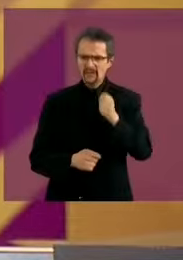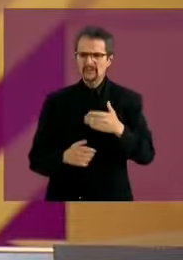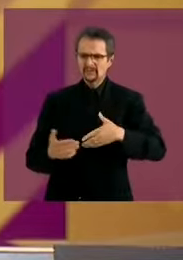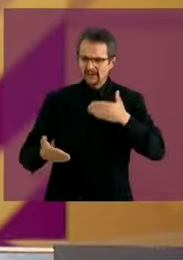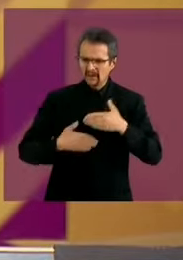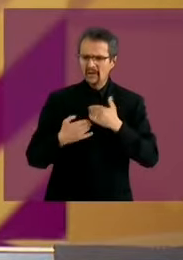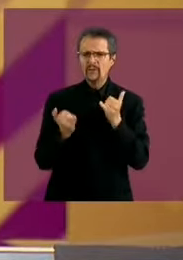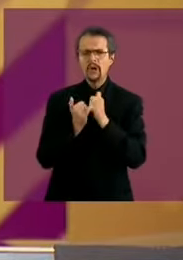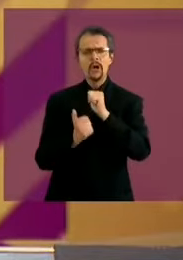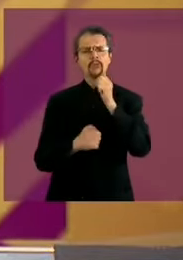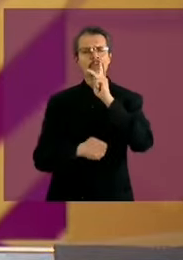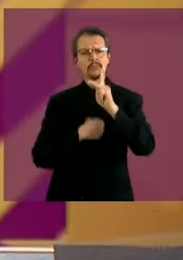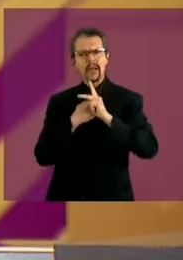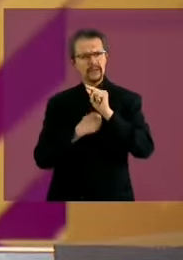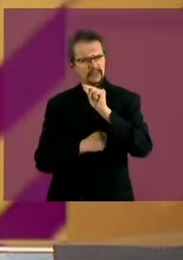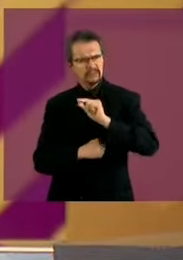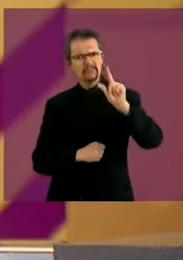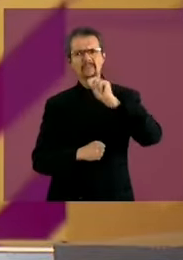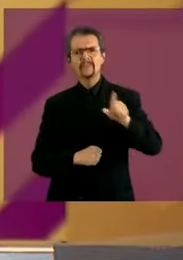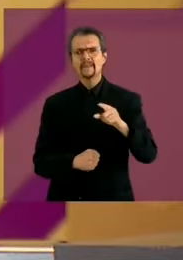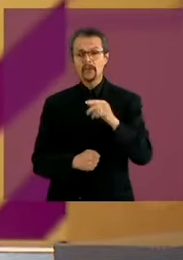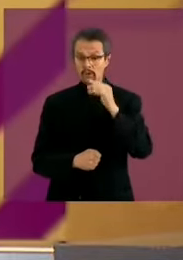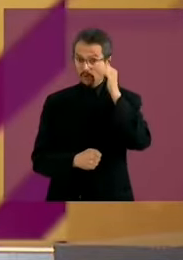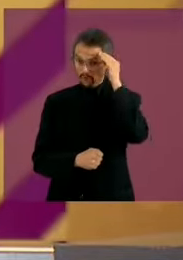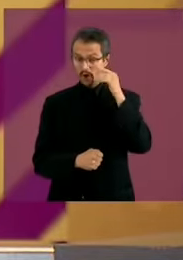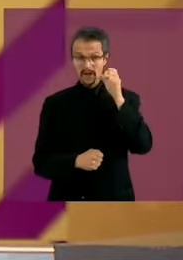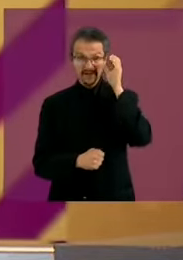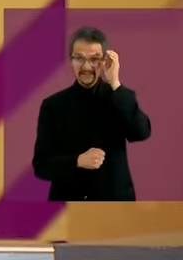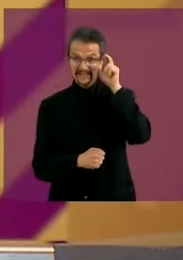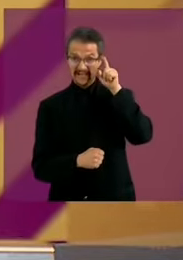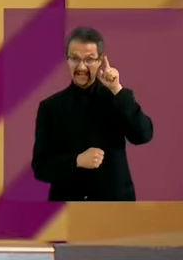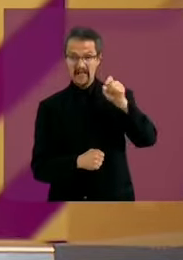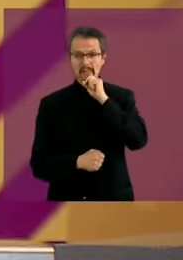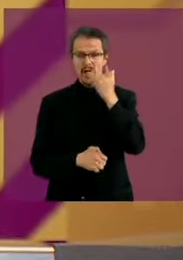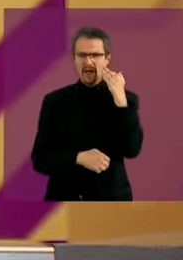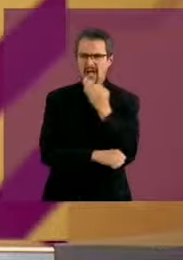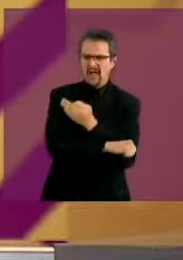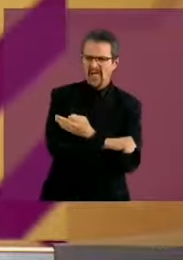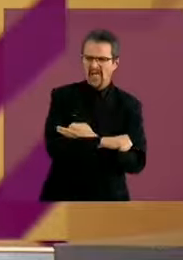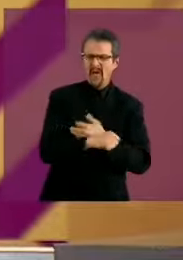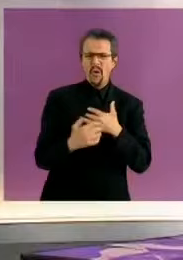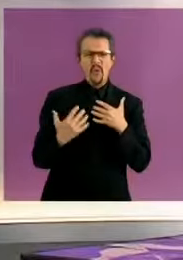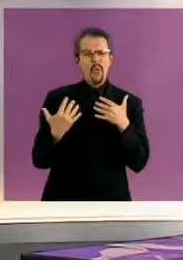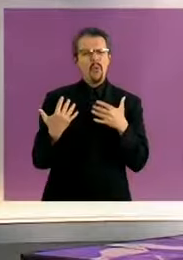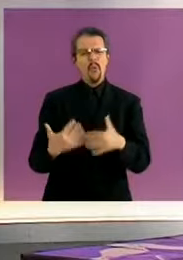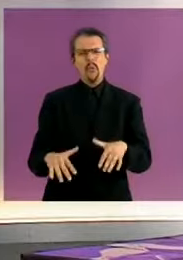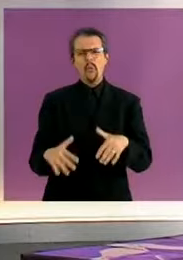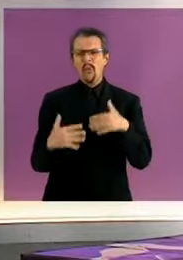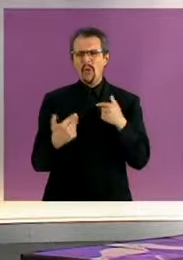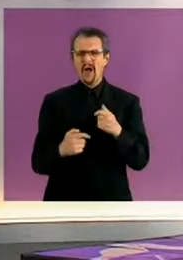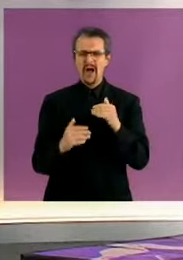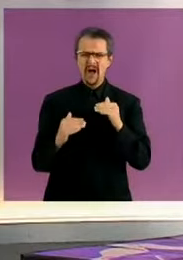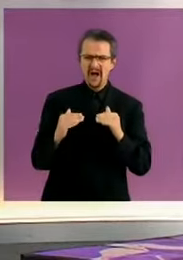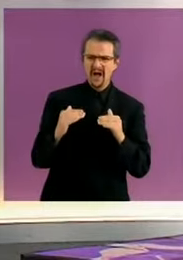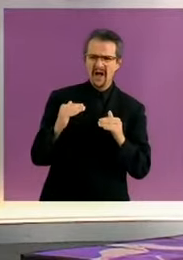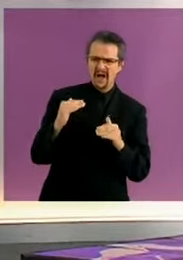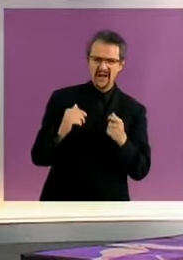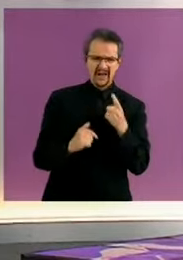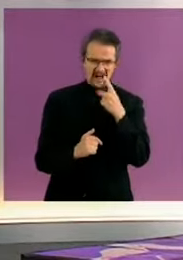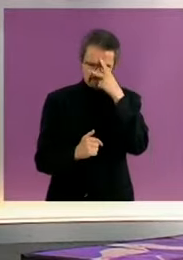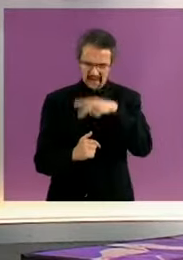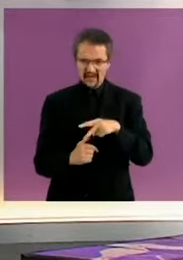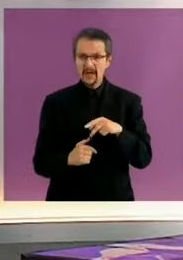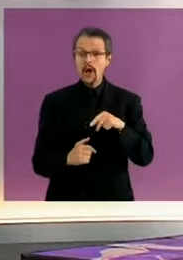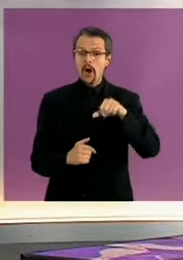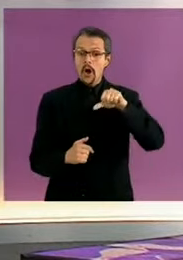Corea del Sur tenía 30 años atrás índices de desarrollo mucho más bajos que los de México. Apostaron por una revolución